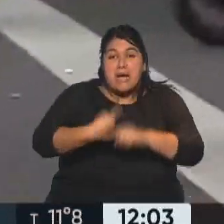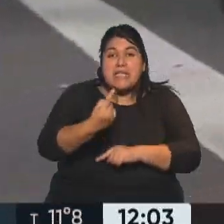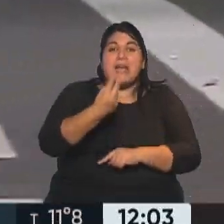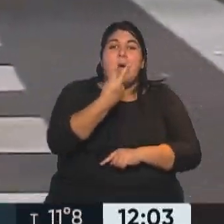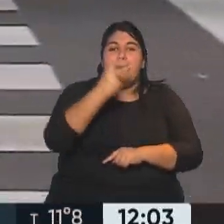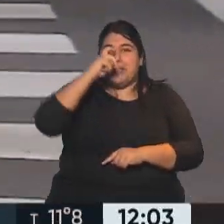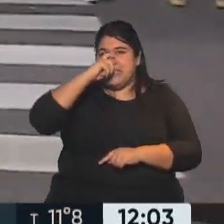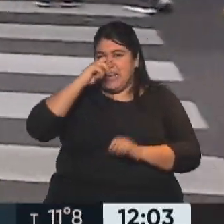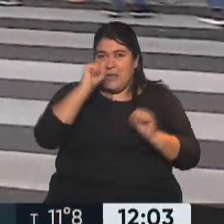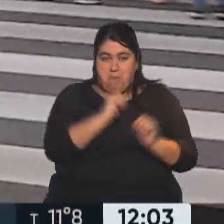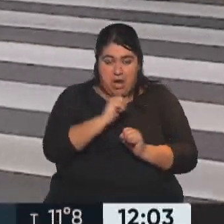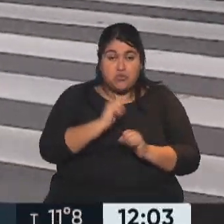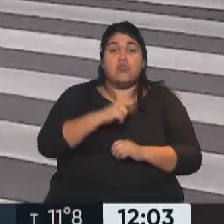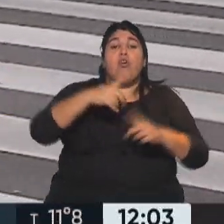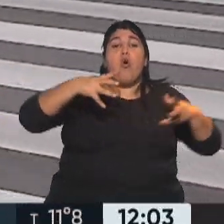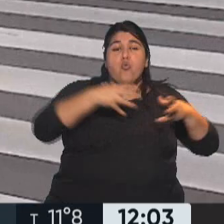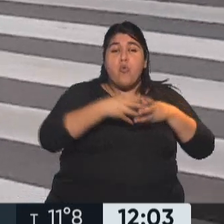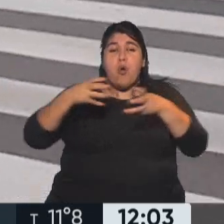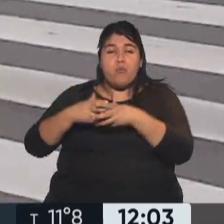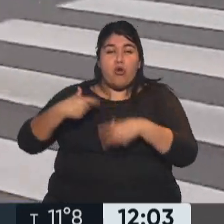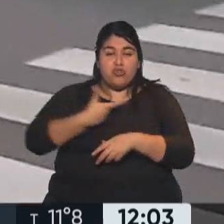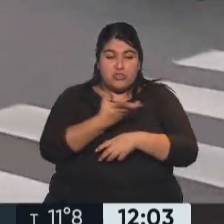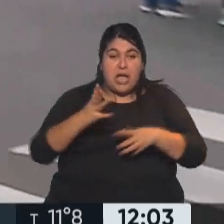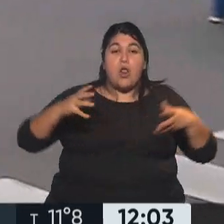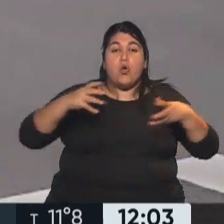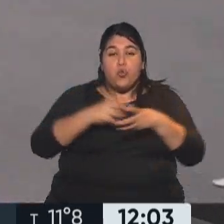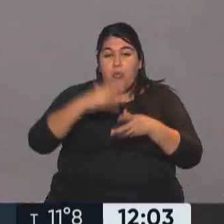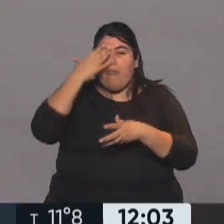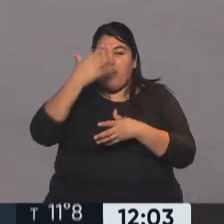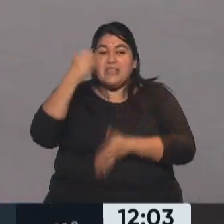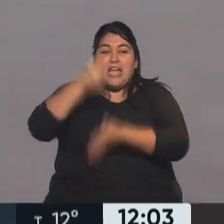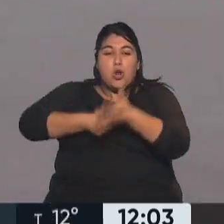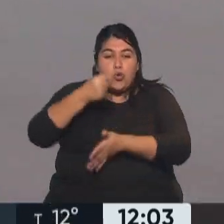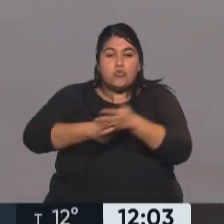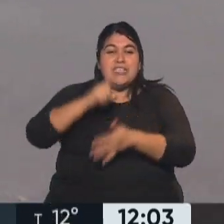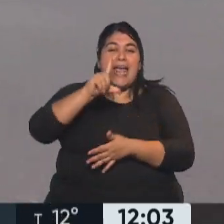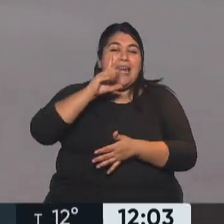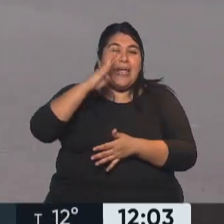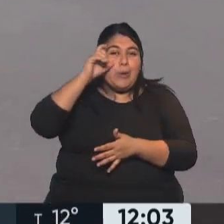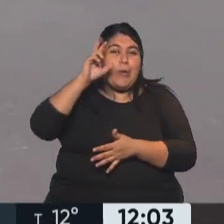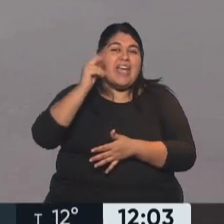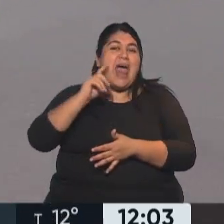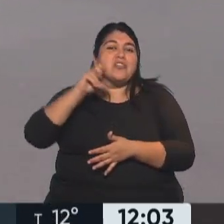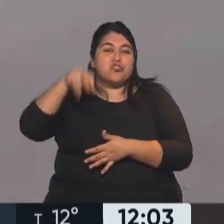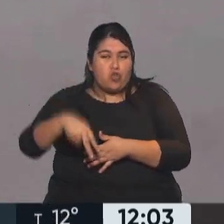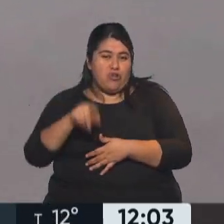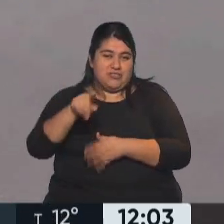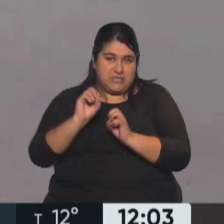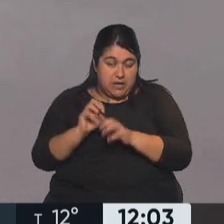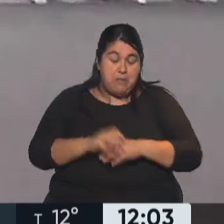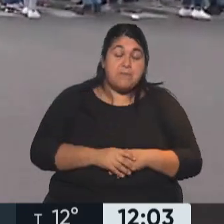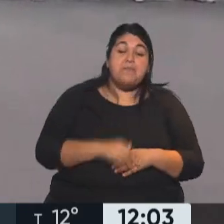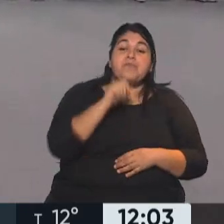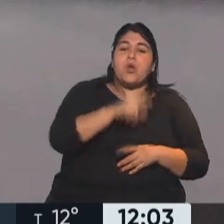27. Son organizaciones sociales, entre ellas el Frente de Organización de Lucha de Liberación. Y van a reclamar también en esta